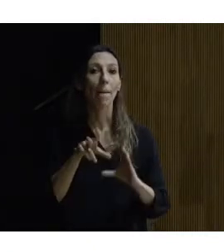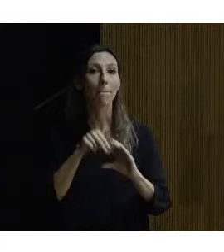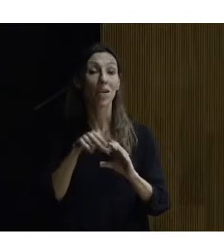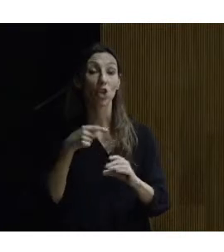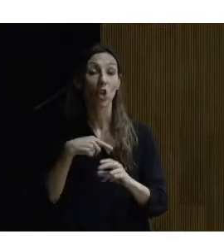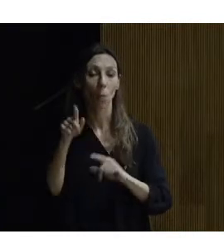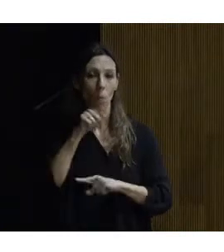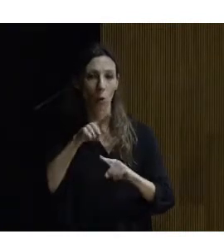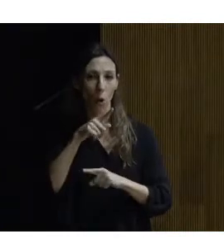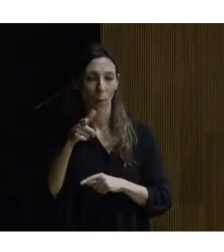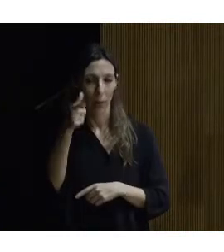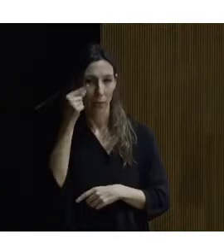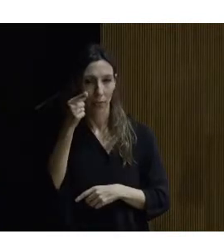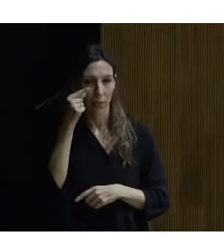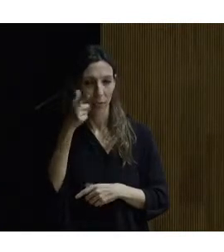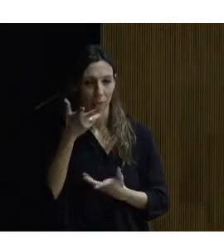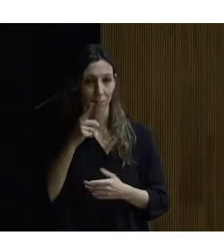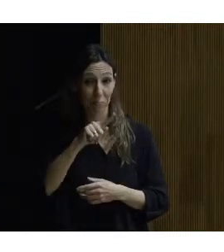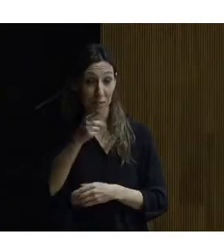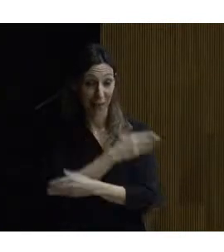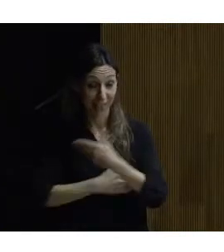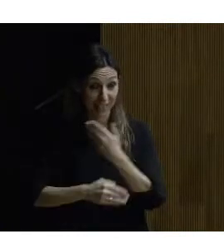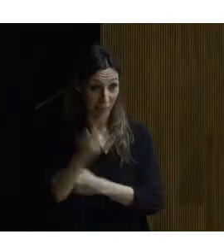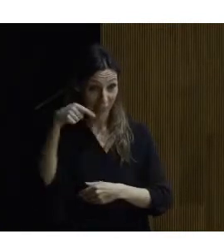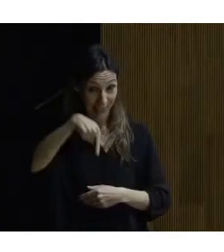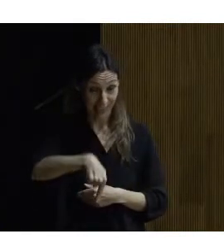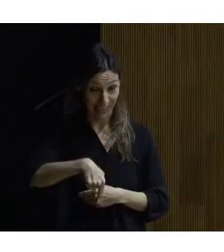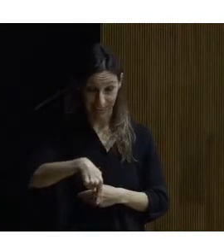visuales soy la primera discapacitada aquí